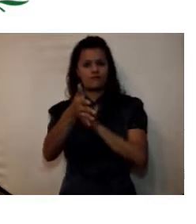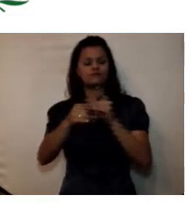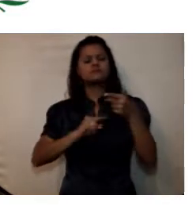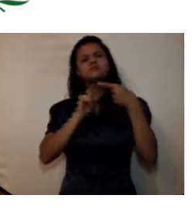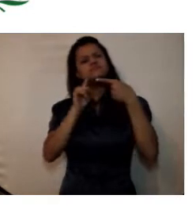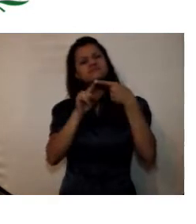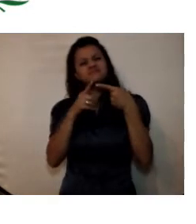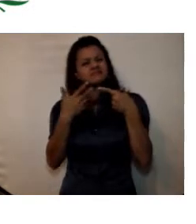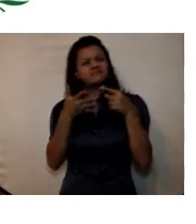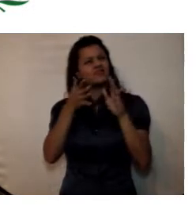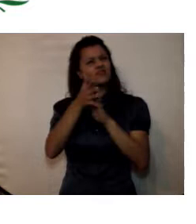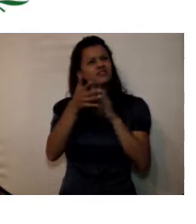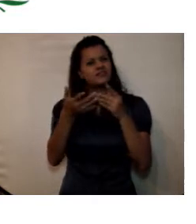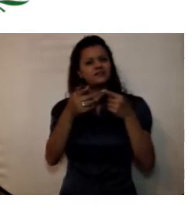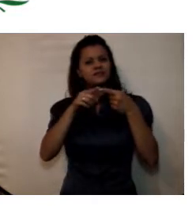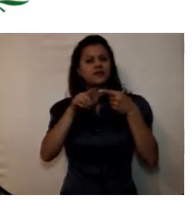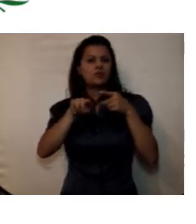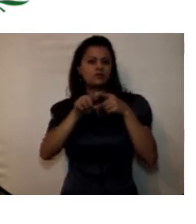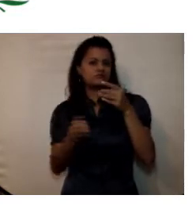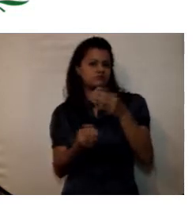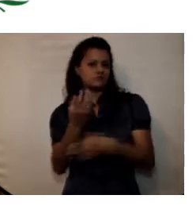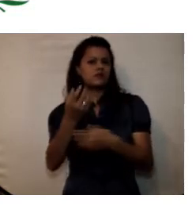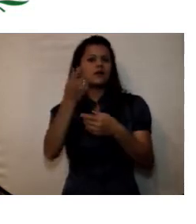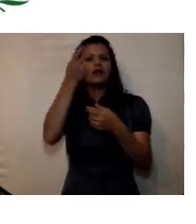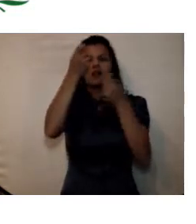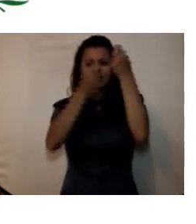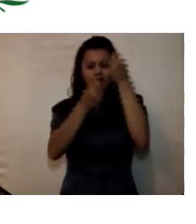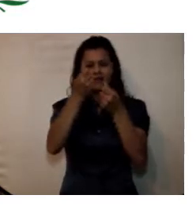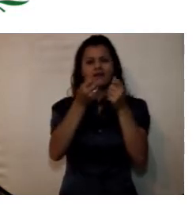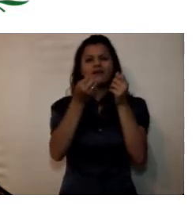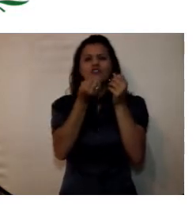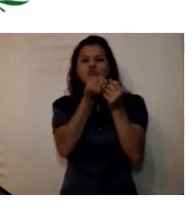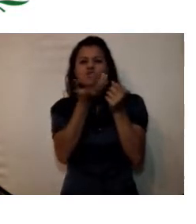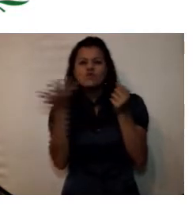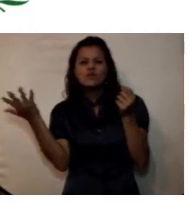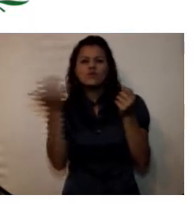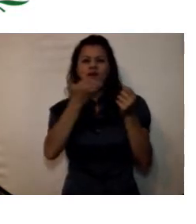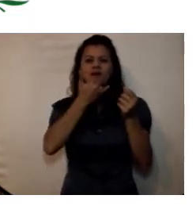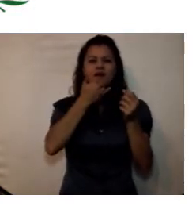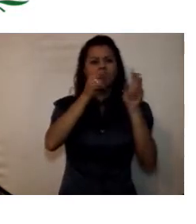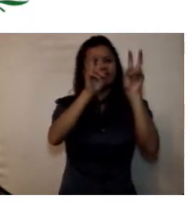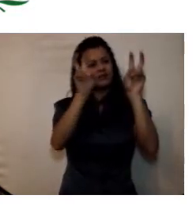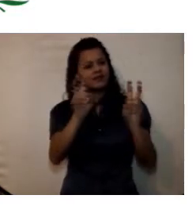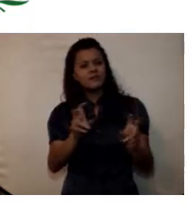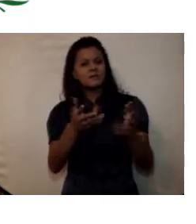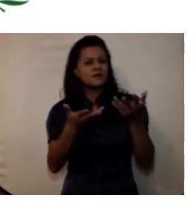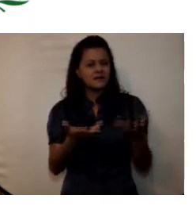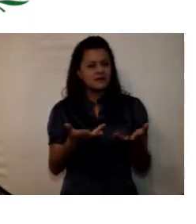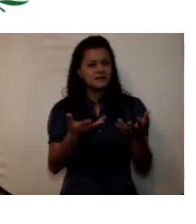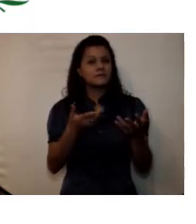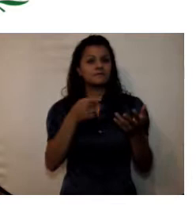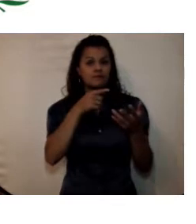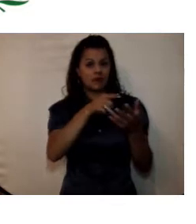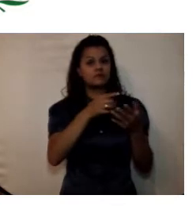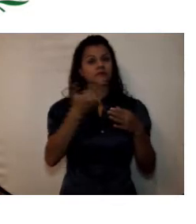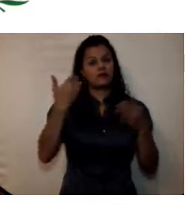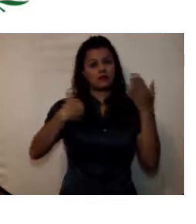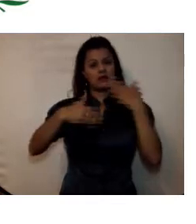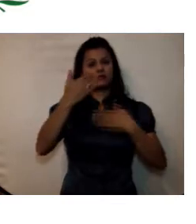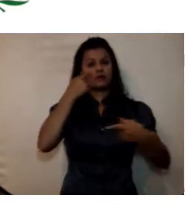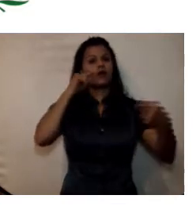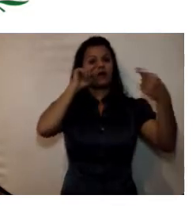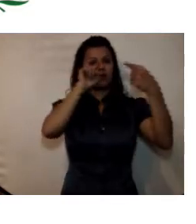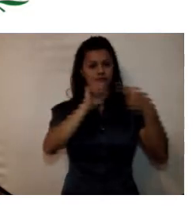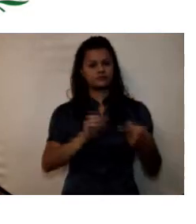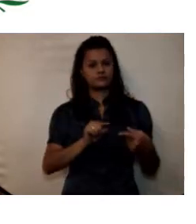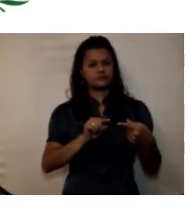que se refiere a la generación de datos y contenidos sobre la gestión, el resultado de esta y el cumplimiento de sus metas misionales y las